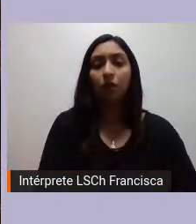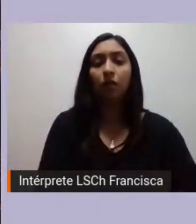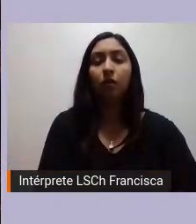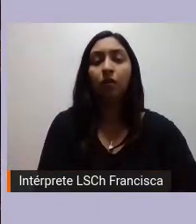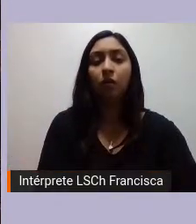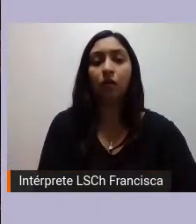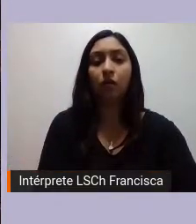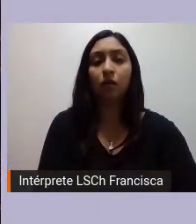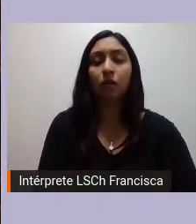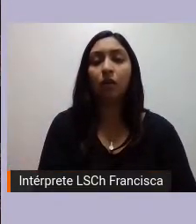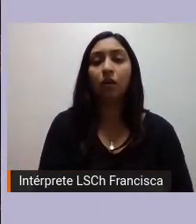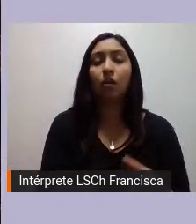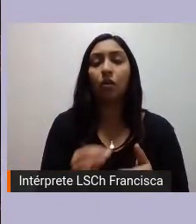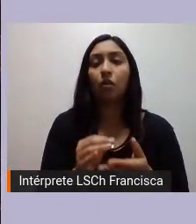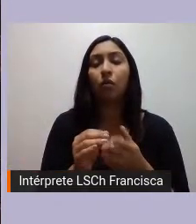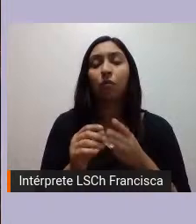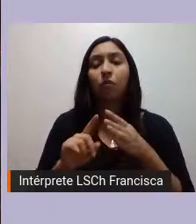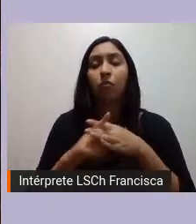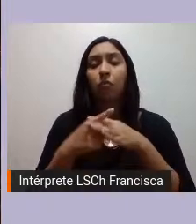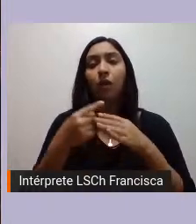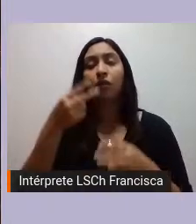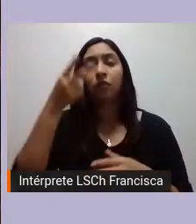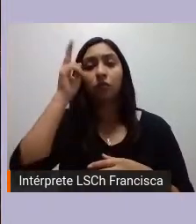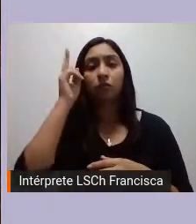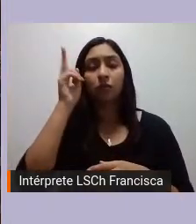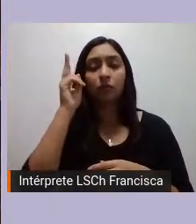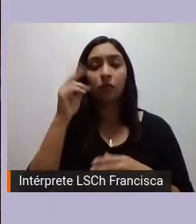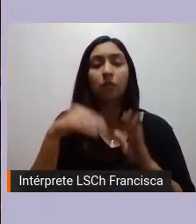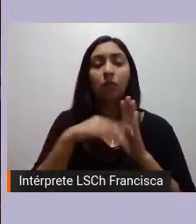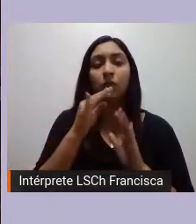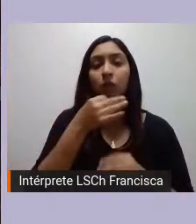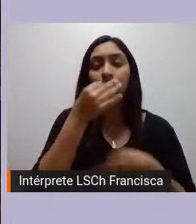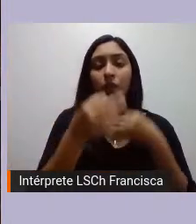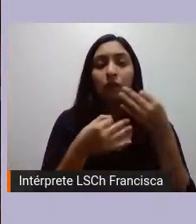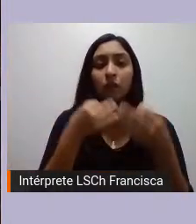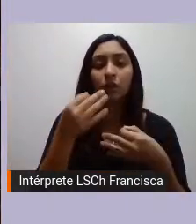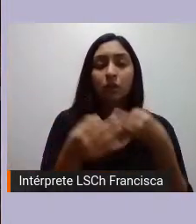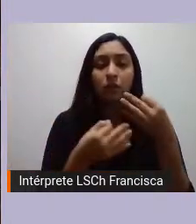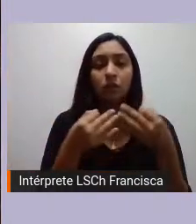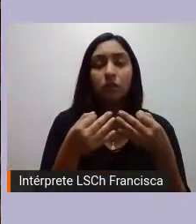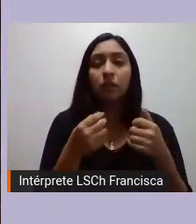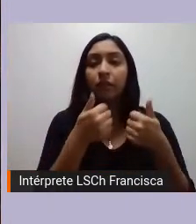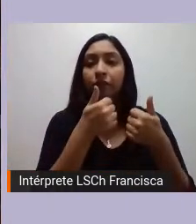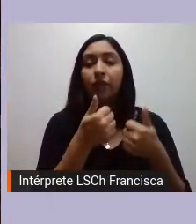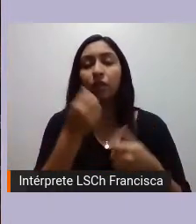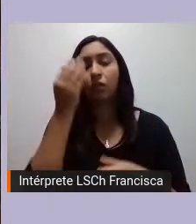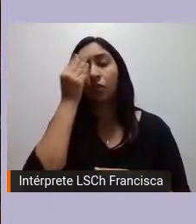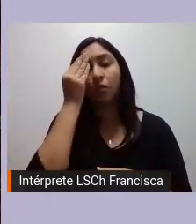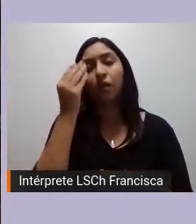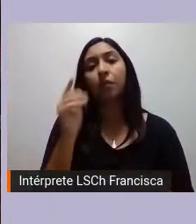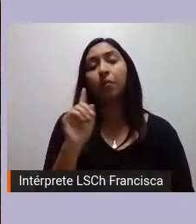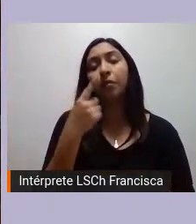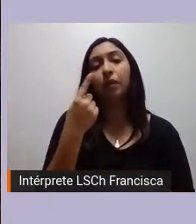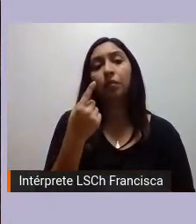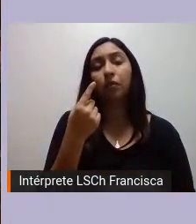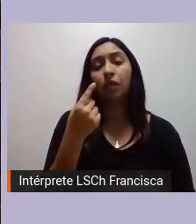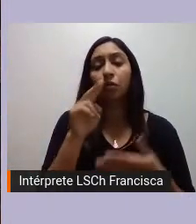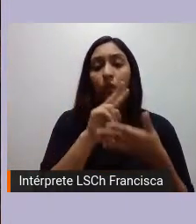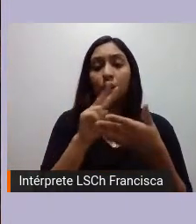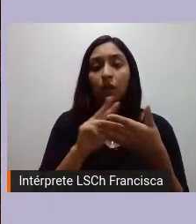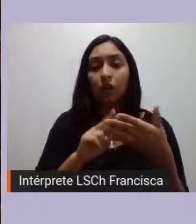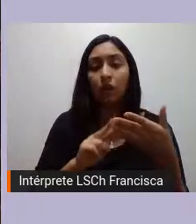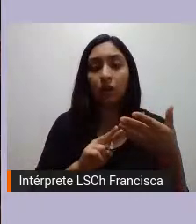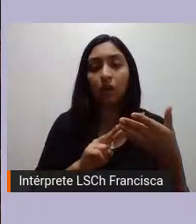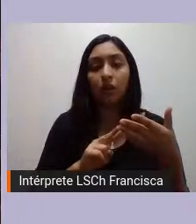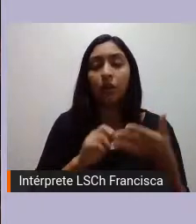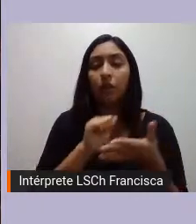originarios que más que decirles que esté bien o mal yo primero invitarlo a leerlo a leer el borrador